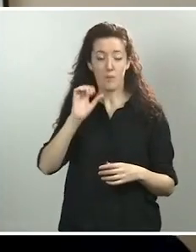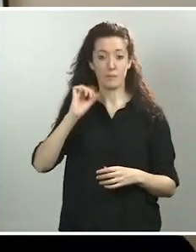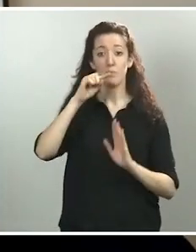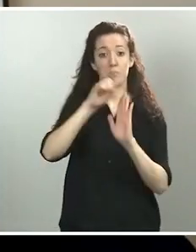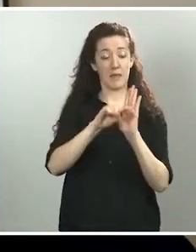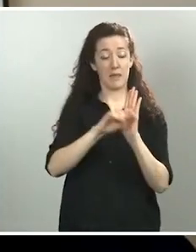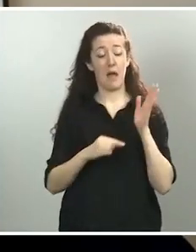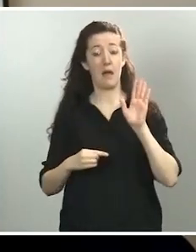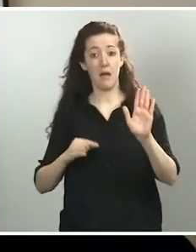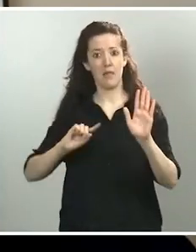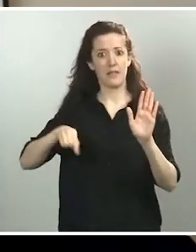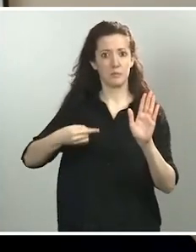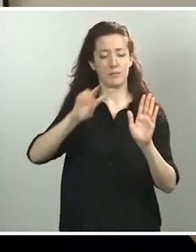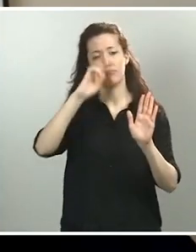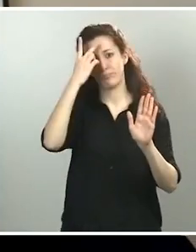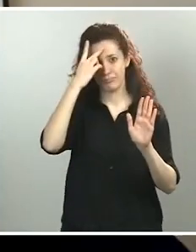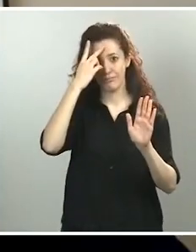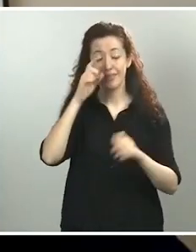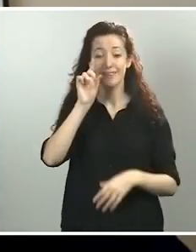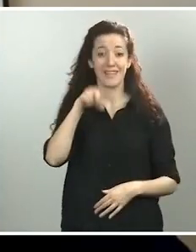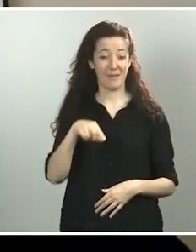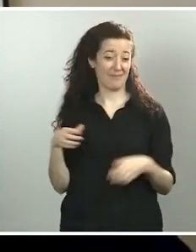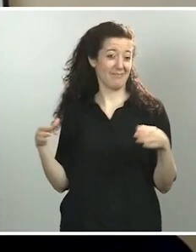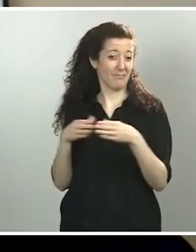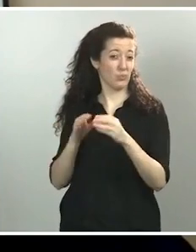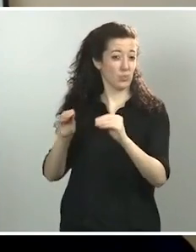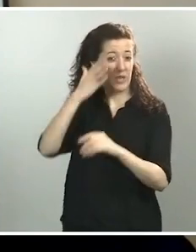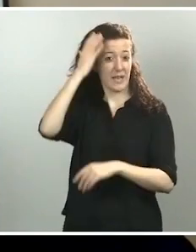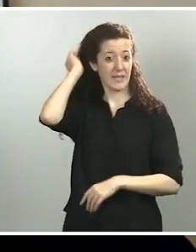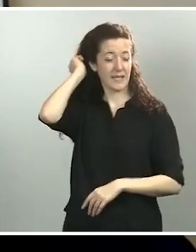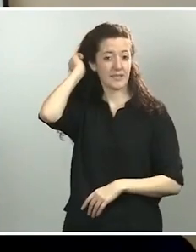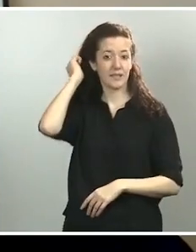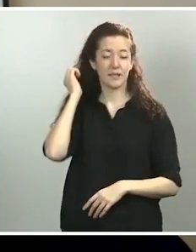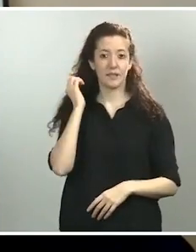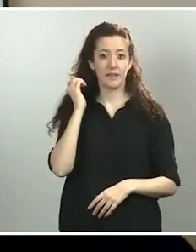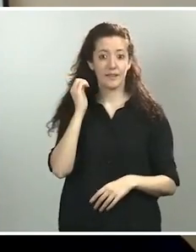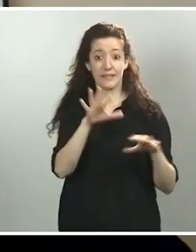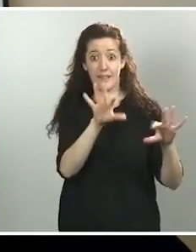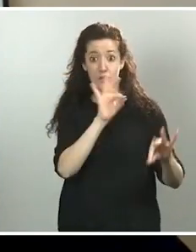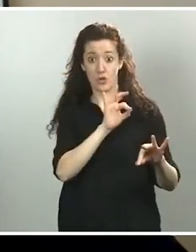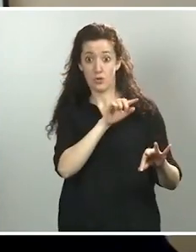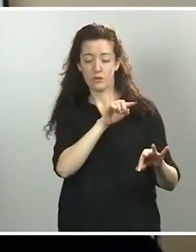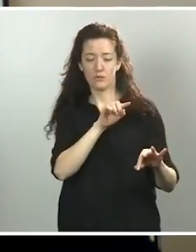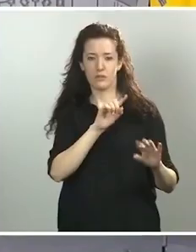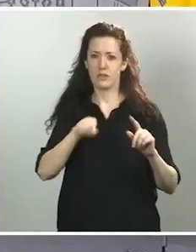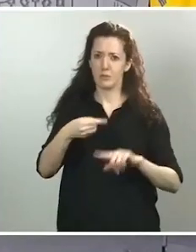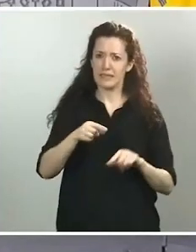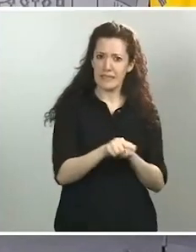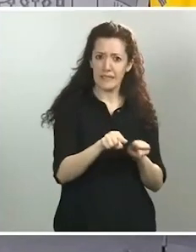criticó una decisión que se supone que habían tomado en un consejo de ministros en el que hablan ustedes entre ustedes? Muchas gracias.